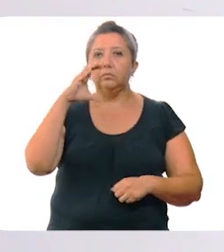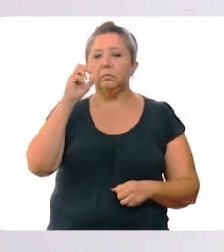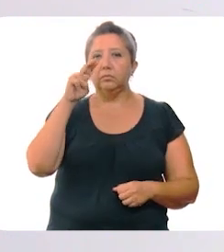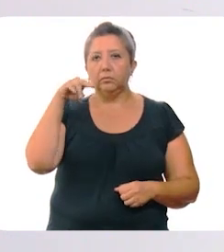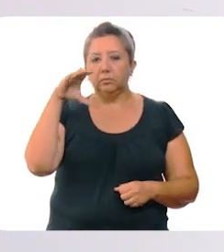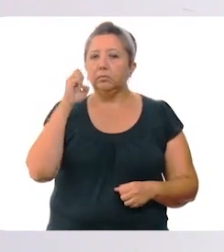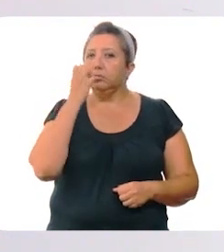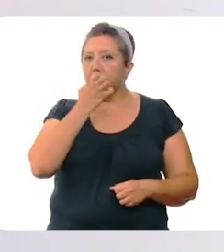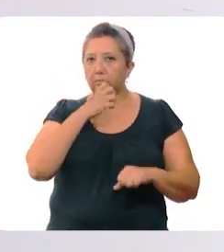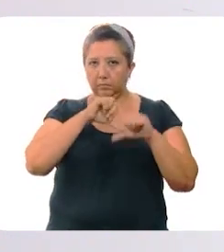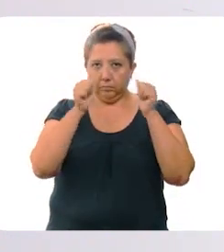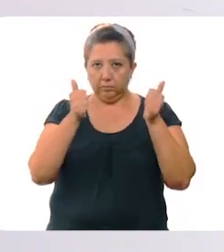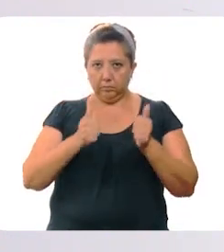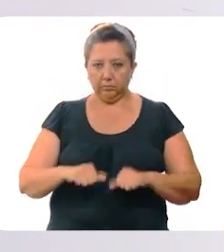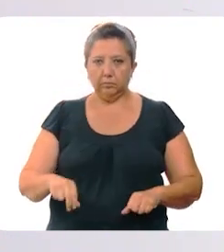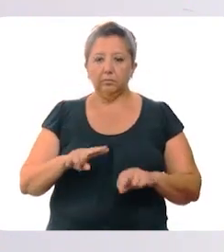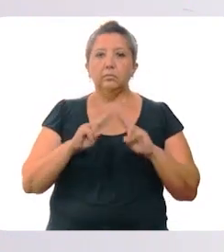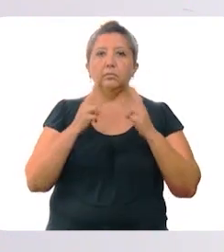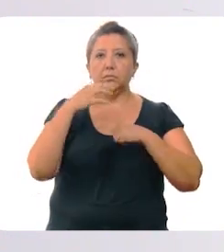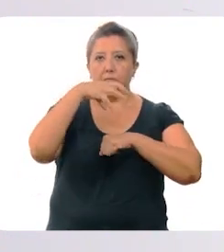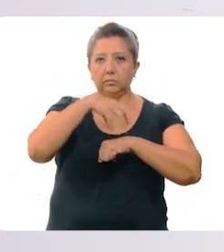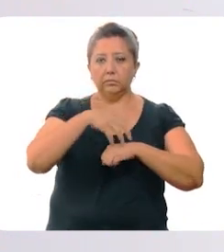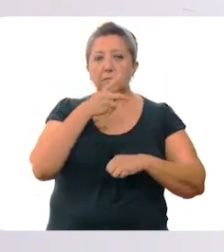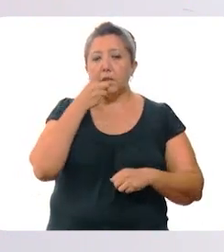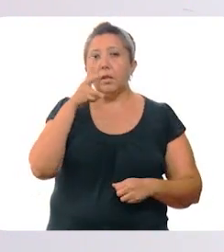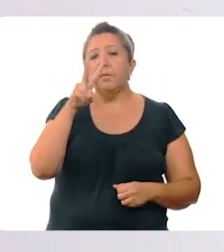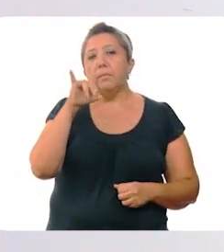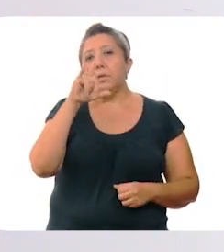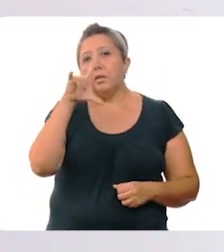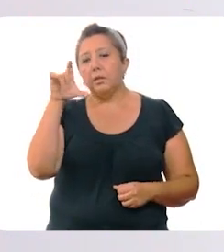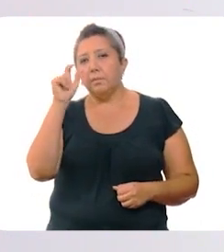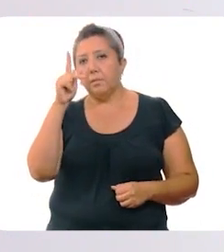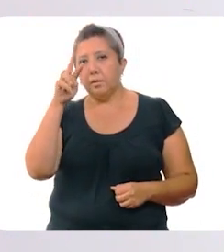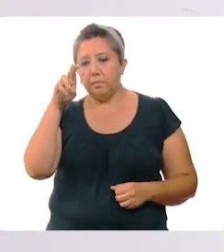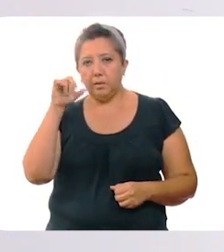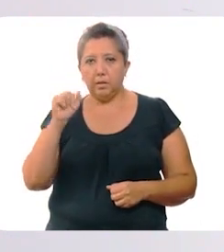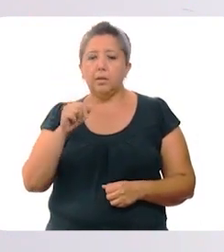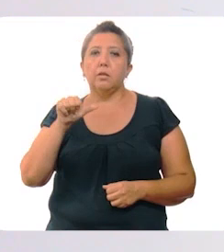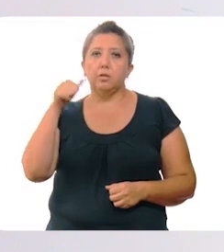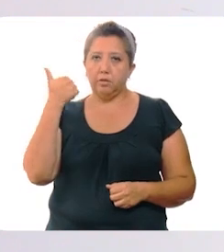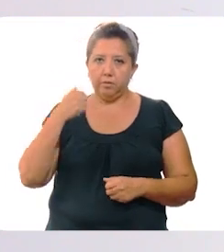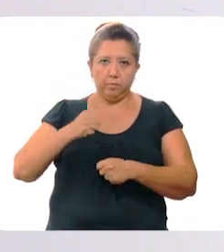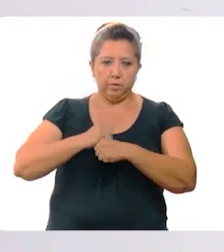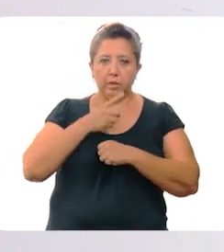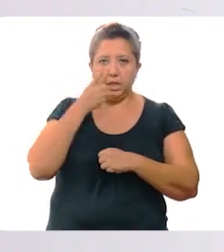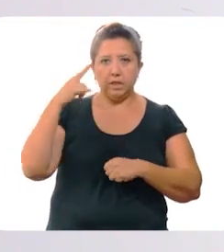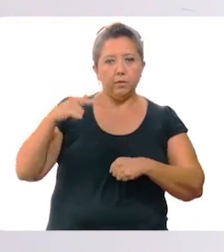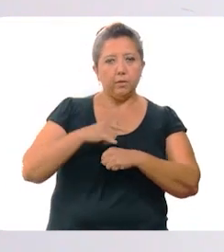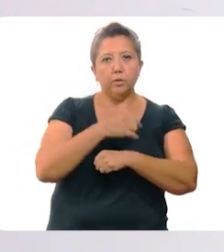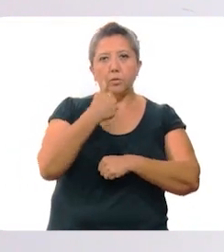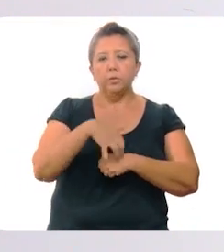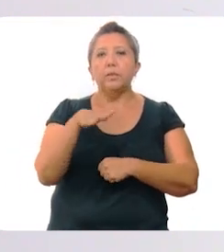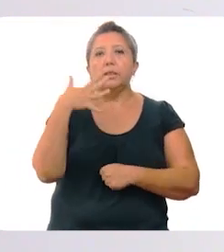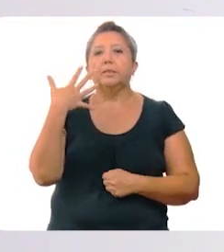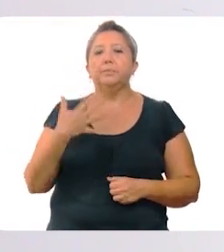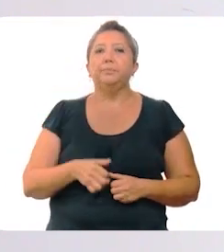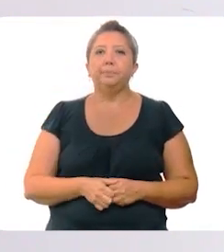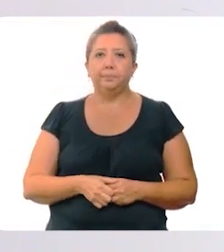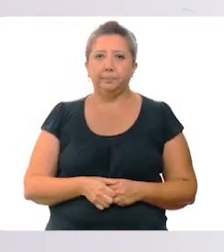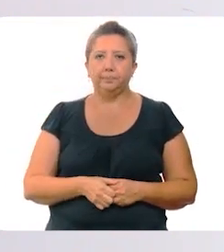Canaco, Escuela de Artes, Unidad Deportiva Villa Palmira, el oncebo batallón de infantería y base aérea número 5.